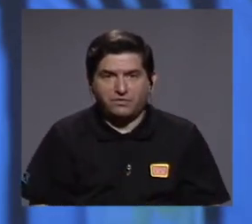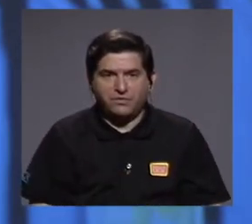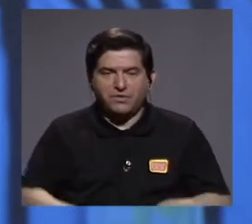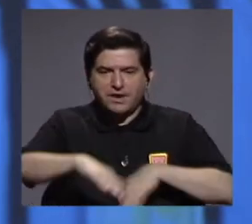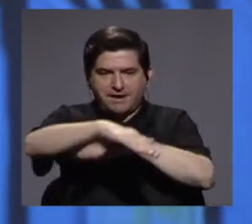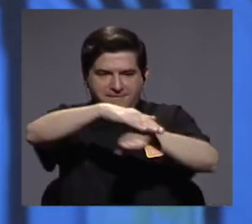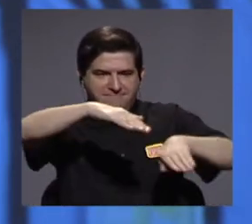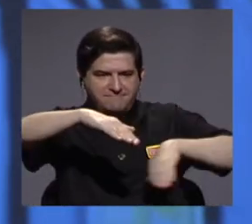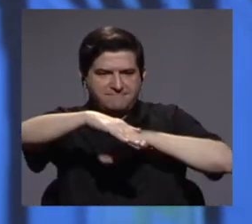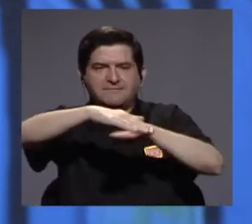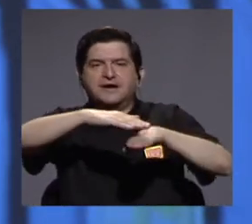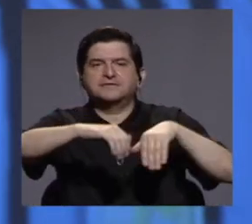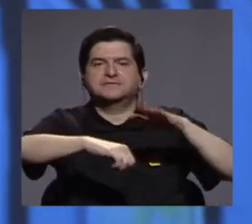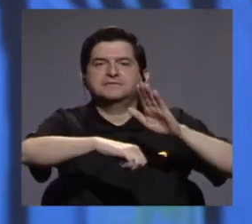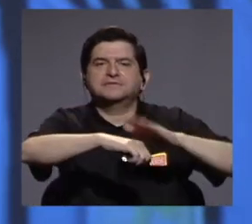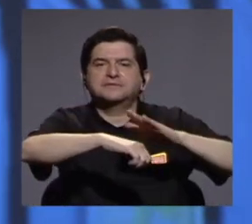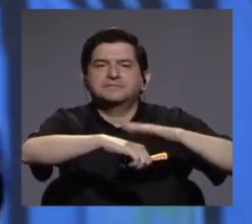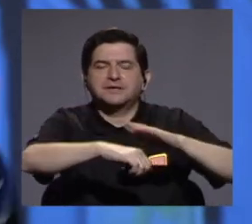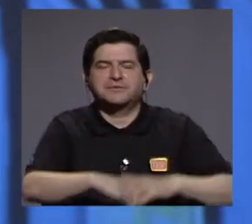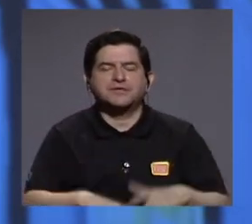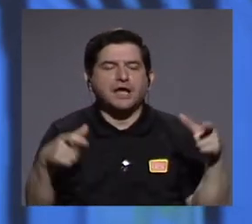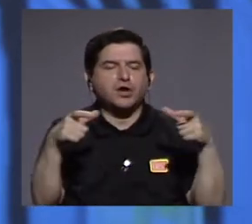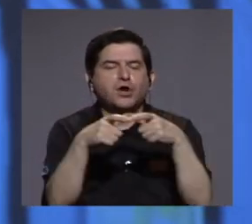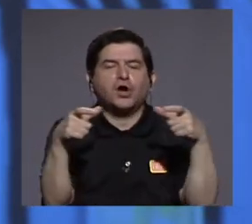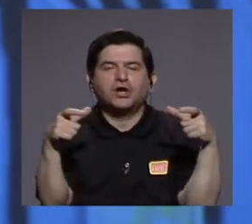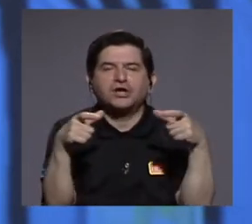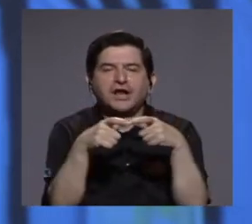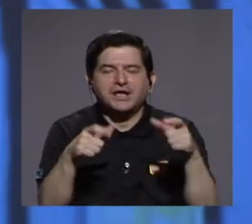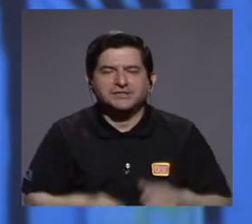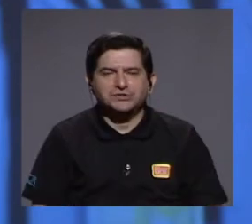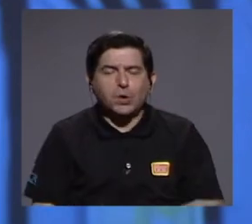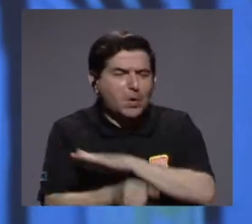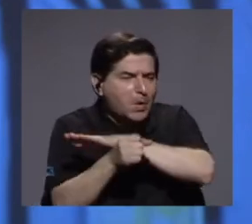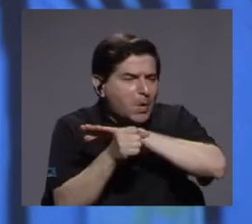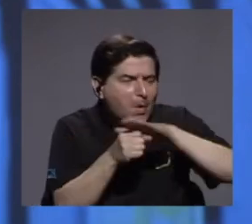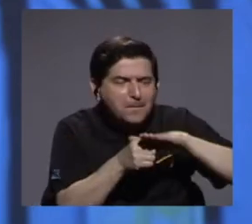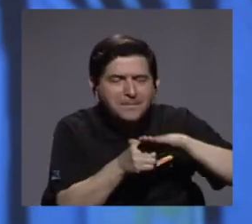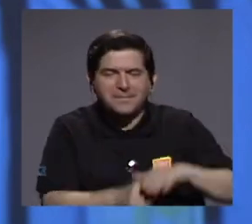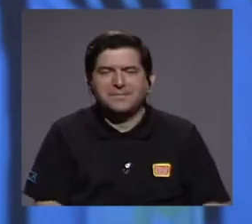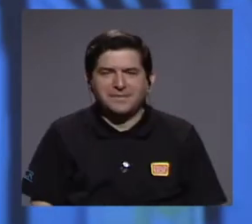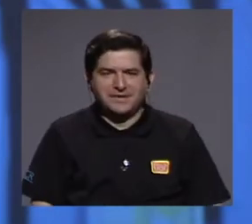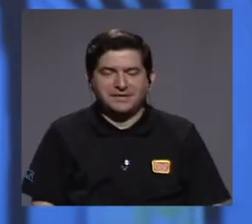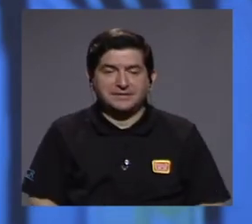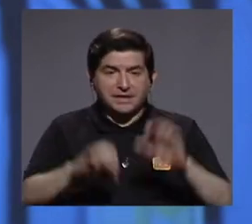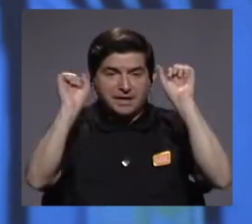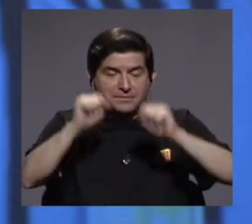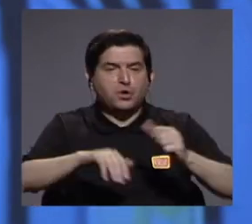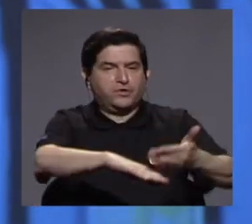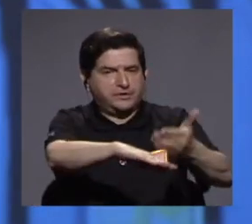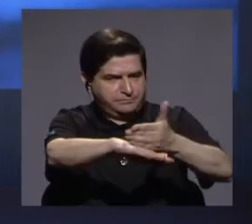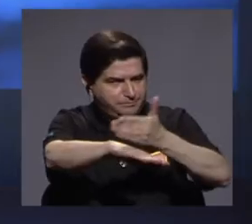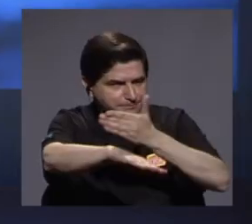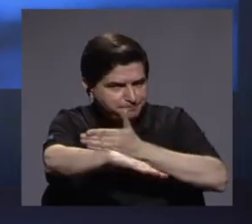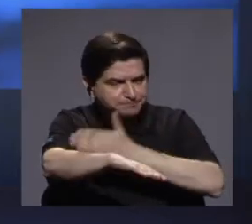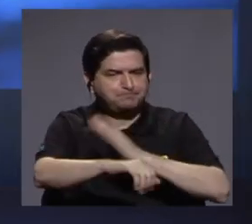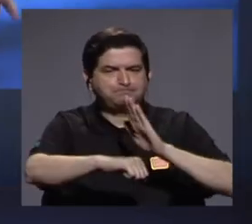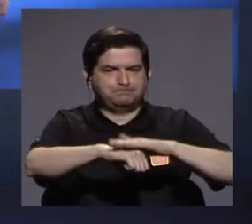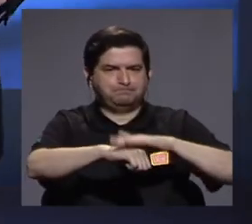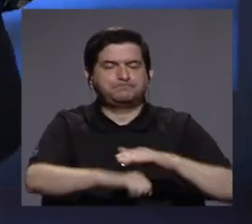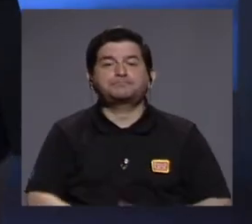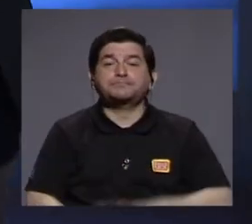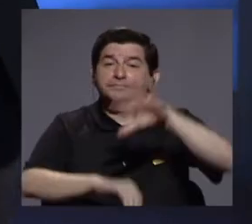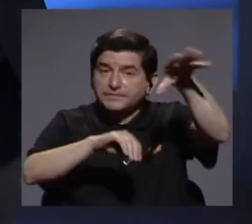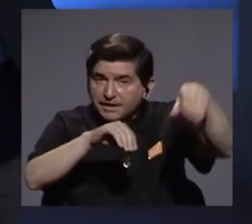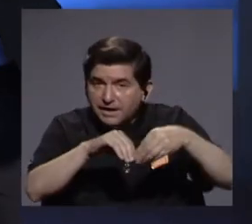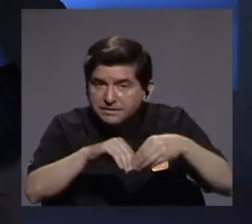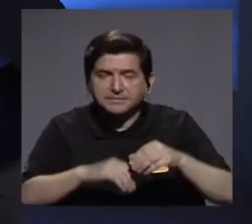plataforma de conectividad integral y transversal para poder salir adelante. Y además de